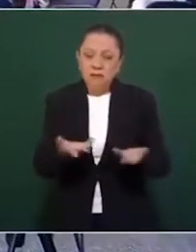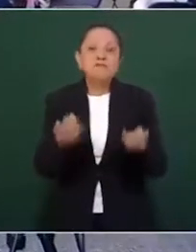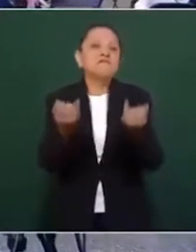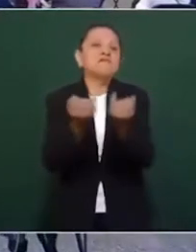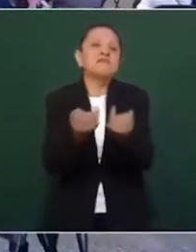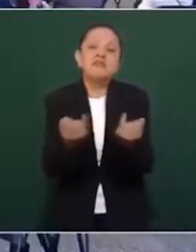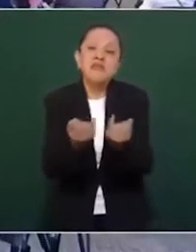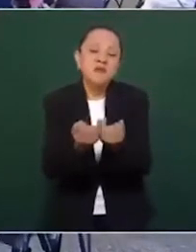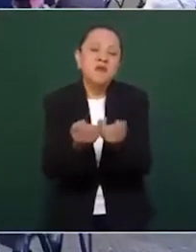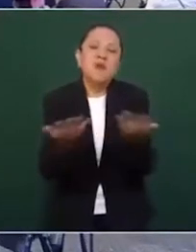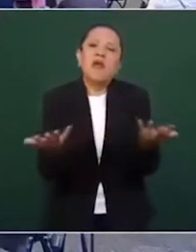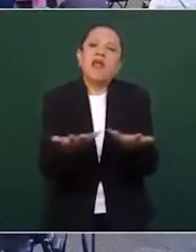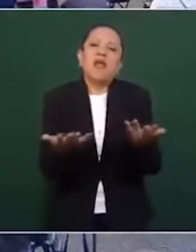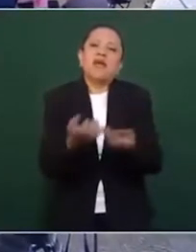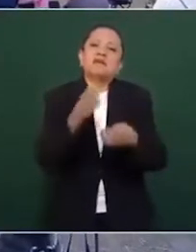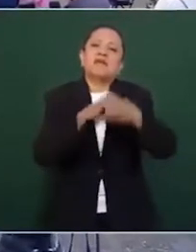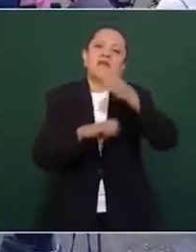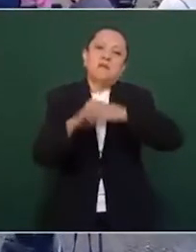las empresas.